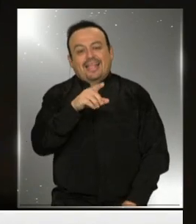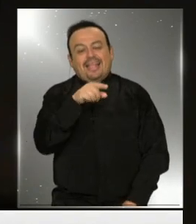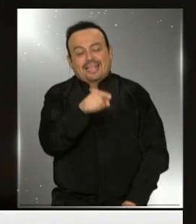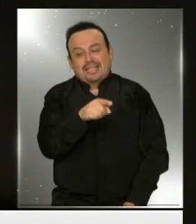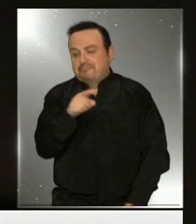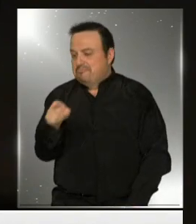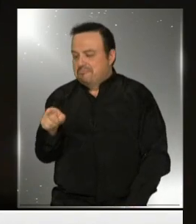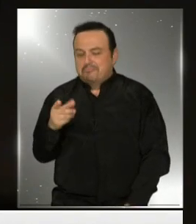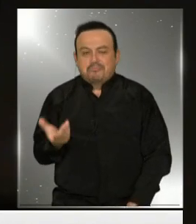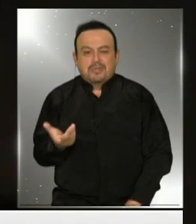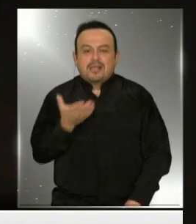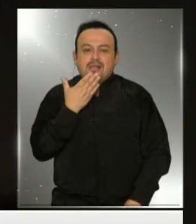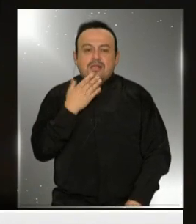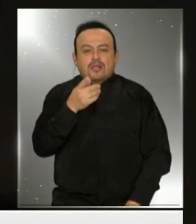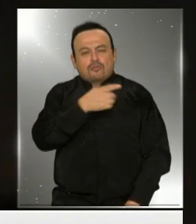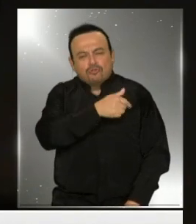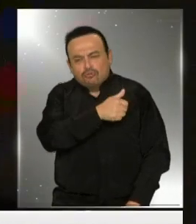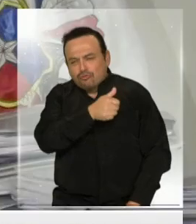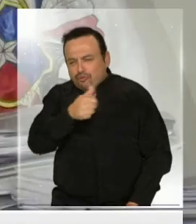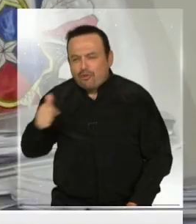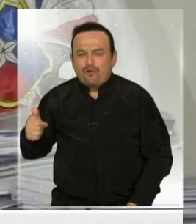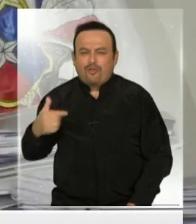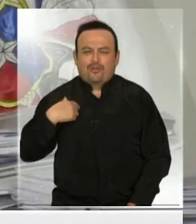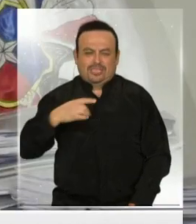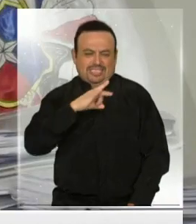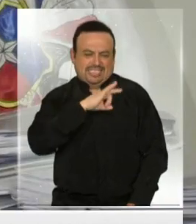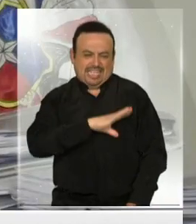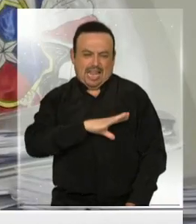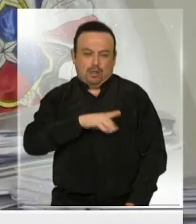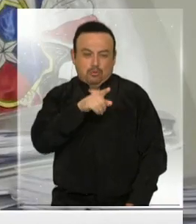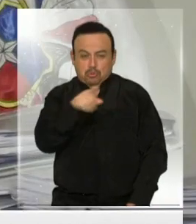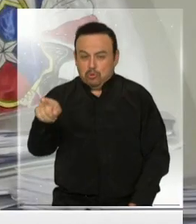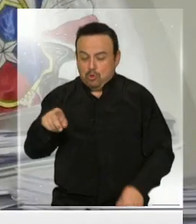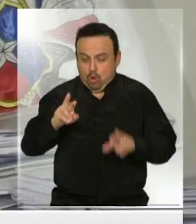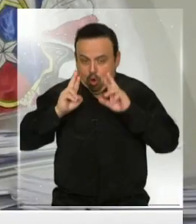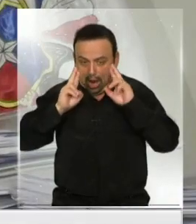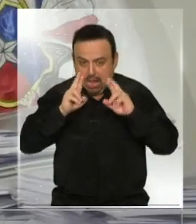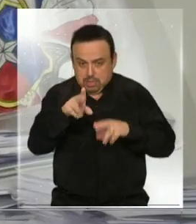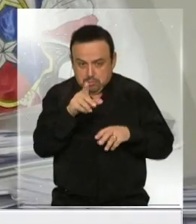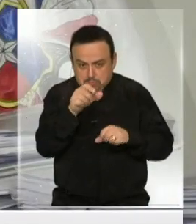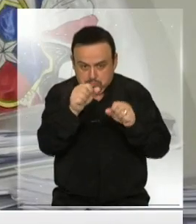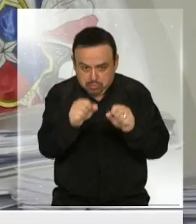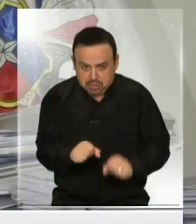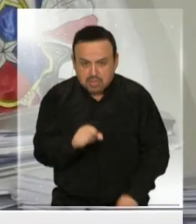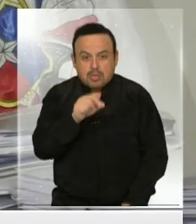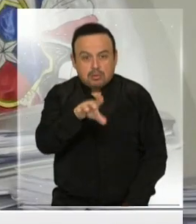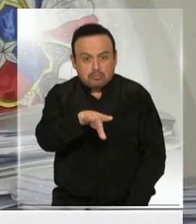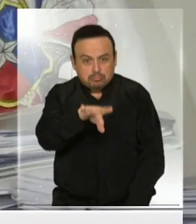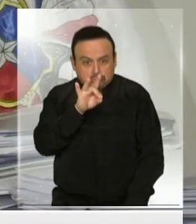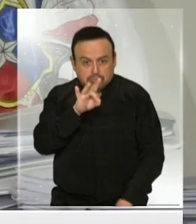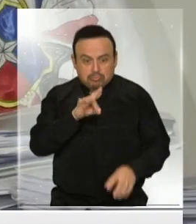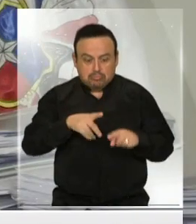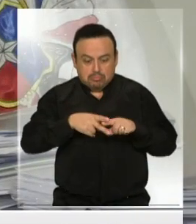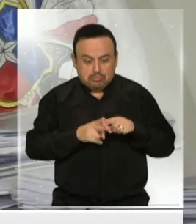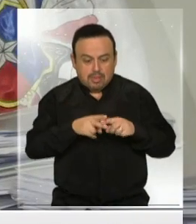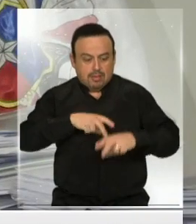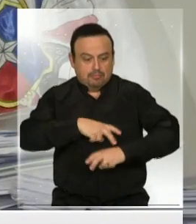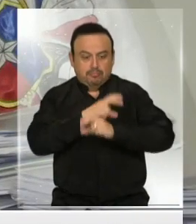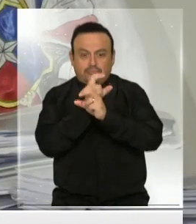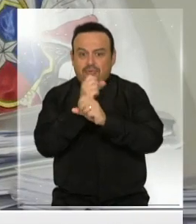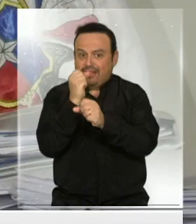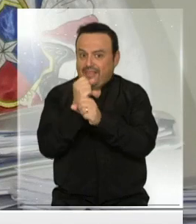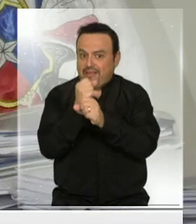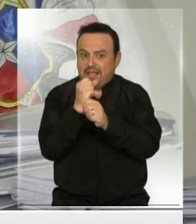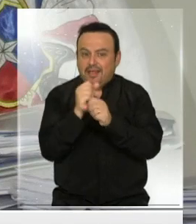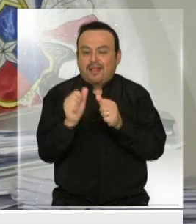Fabiola, quiero decirle a todos mis compatriotas, ojalá todos los que quieran y puedan utilicen esta nueva herramienta, el teletrabajo o el